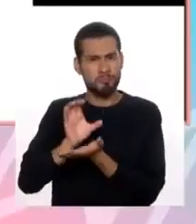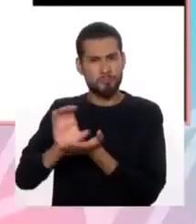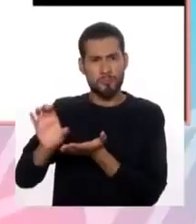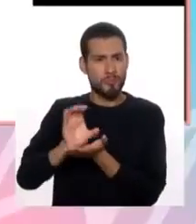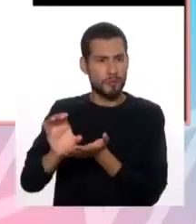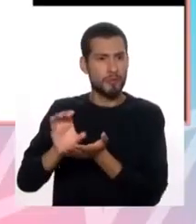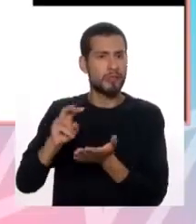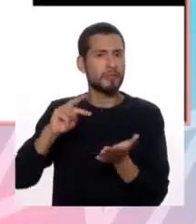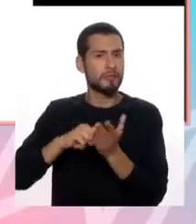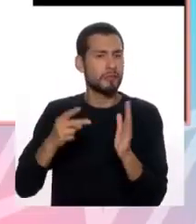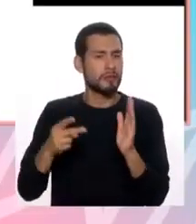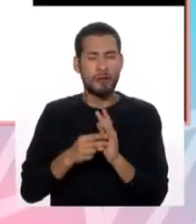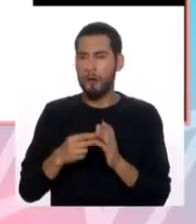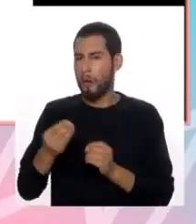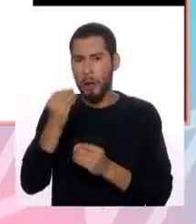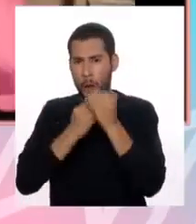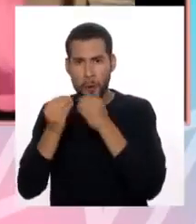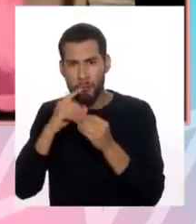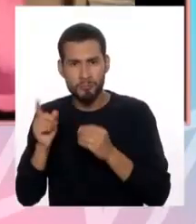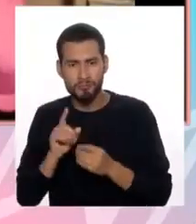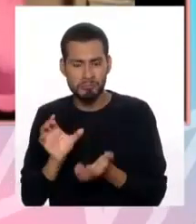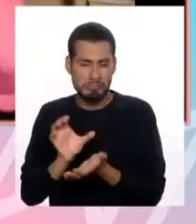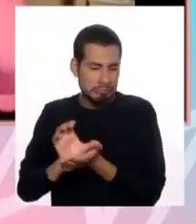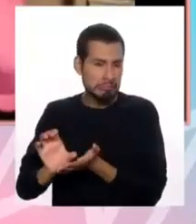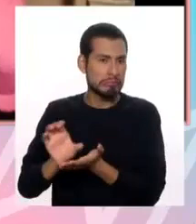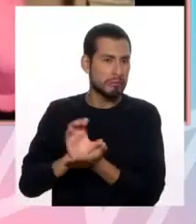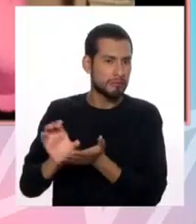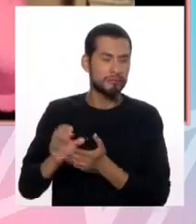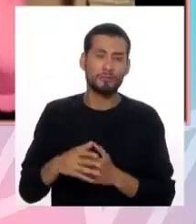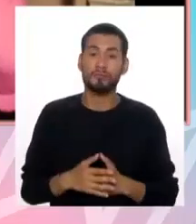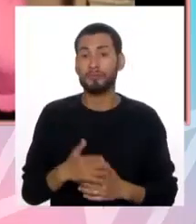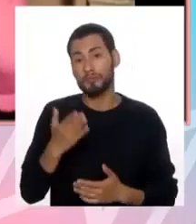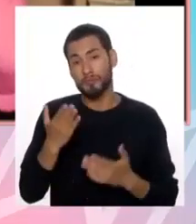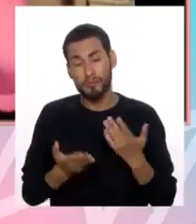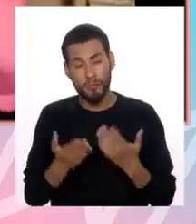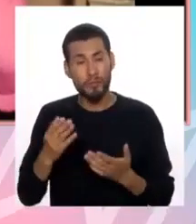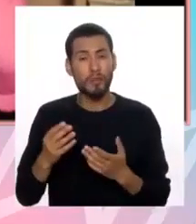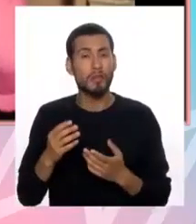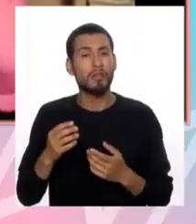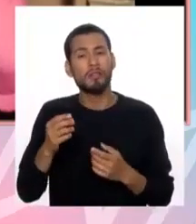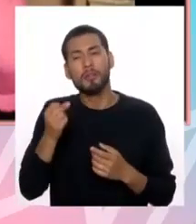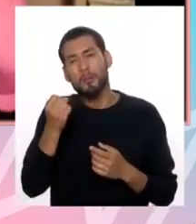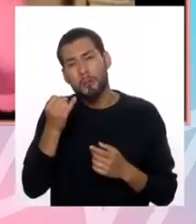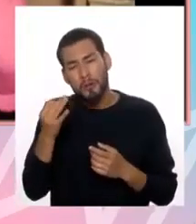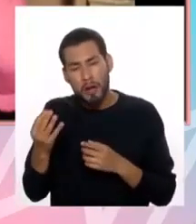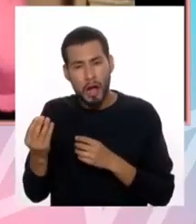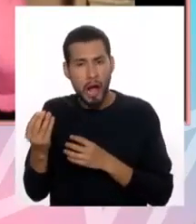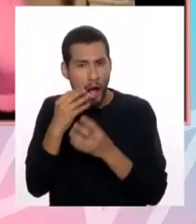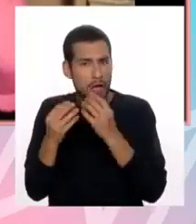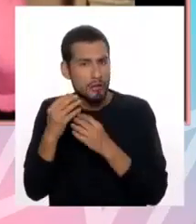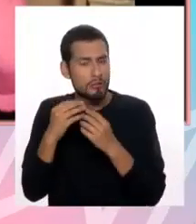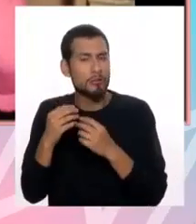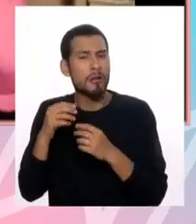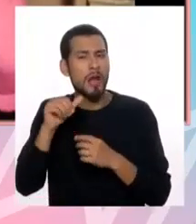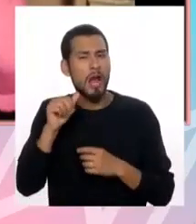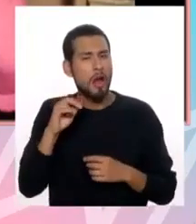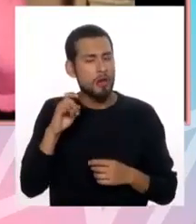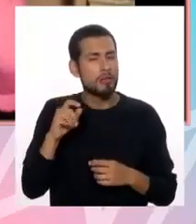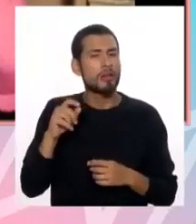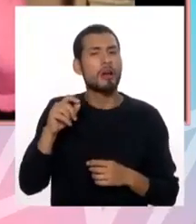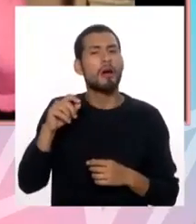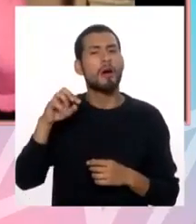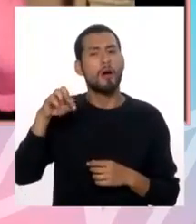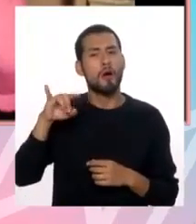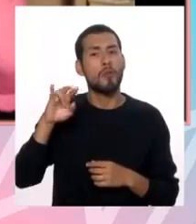Ahí no comes más bien. Ah, sí. No hay atracones. pueden haber atracones en la variedad de la anorexia purgativa,